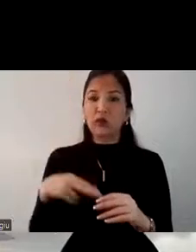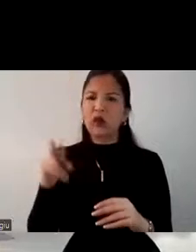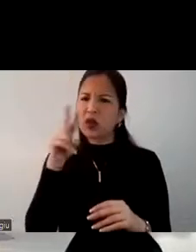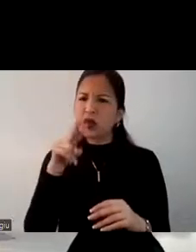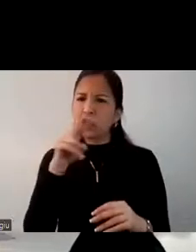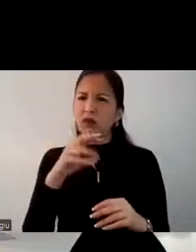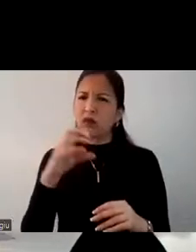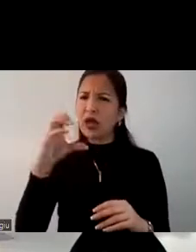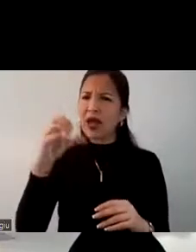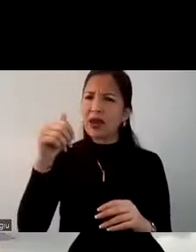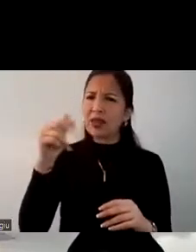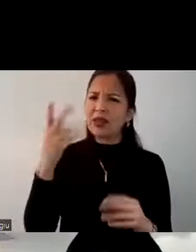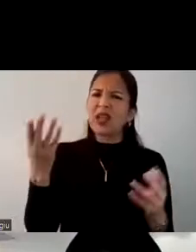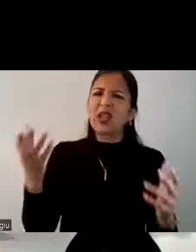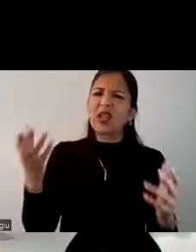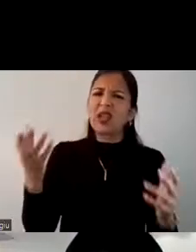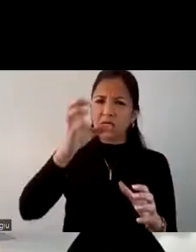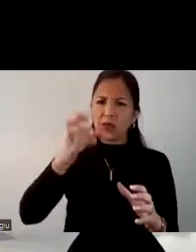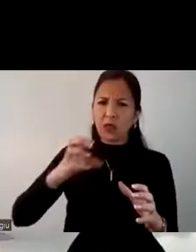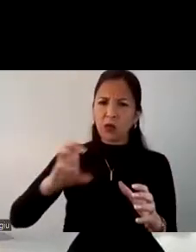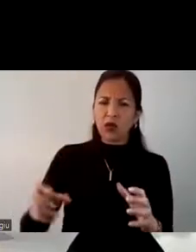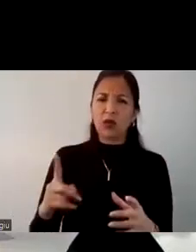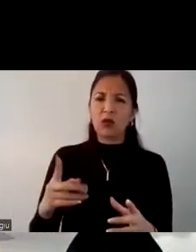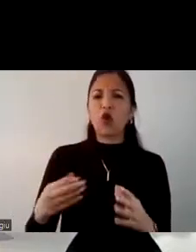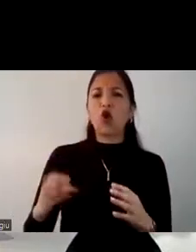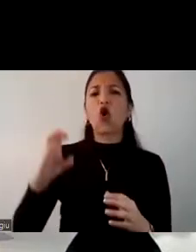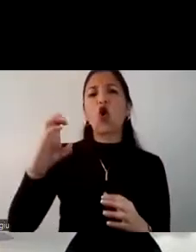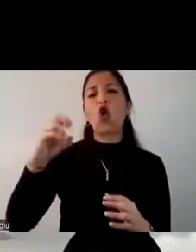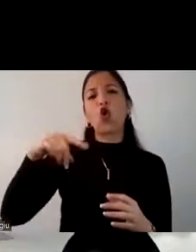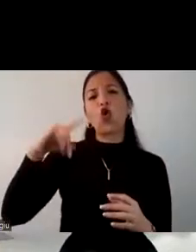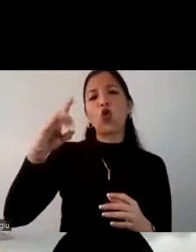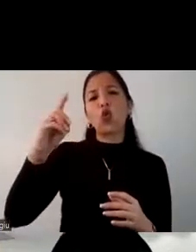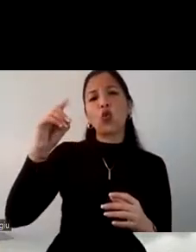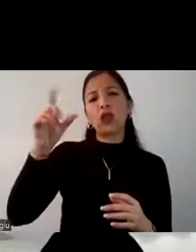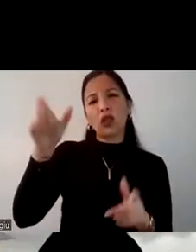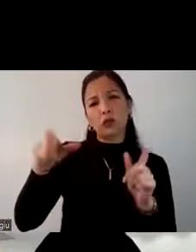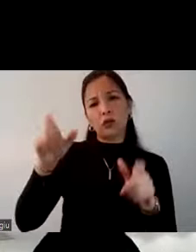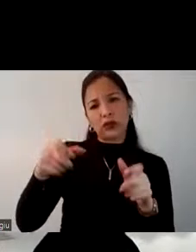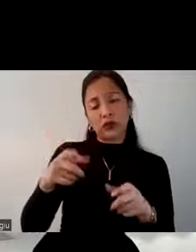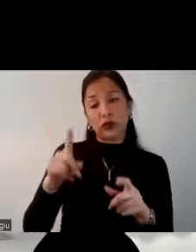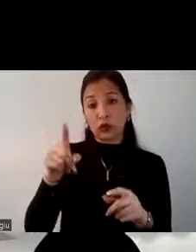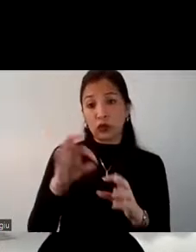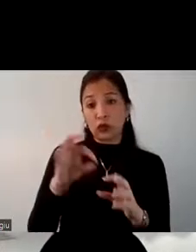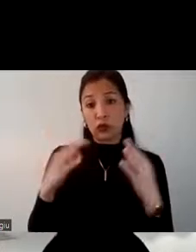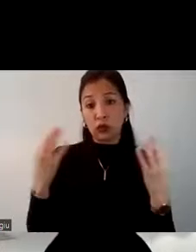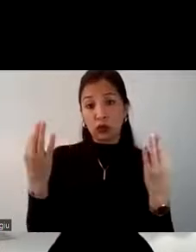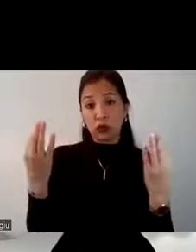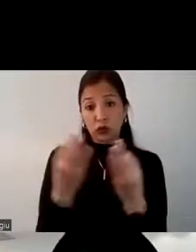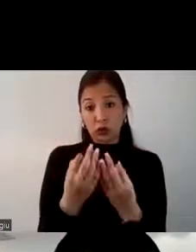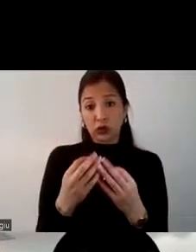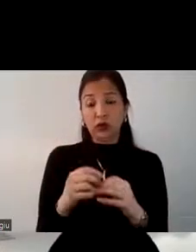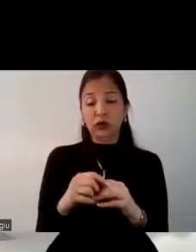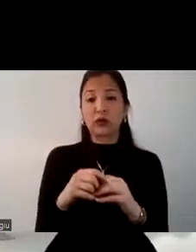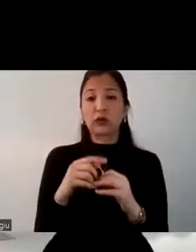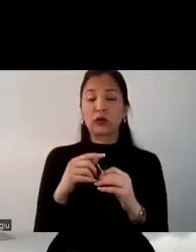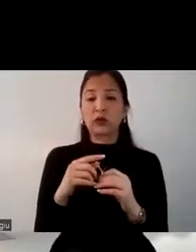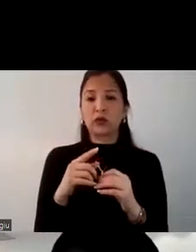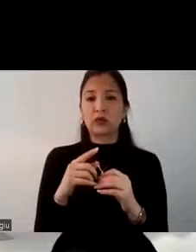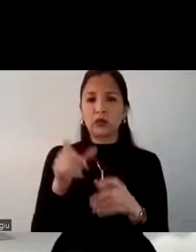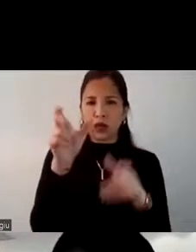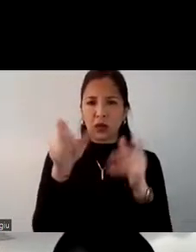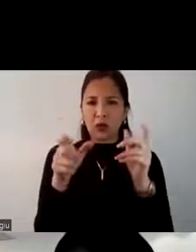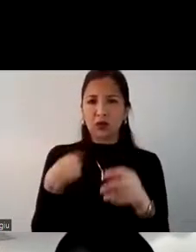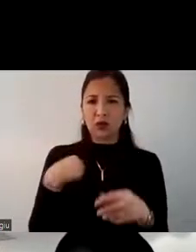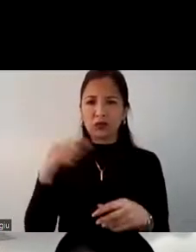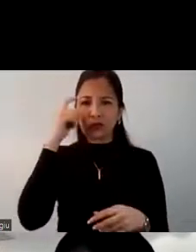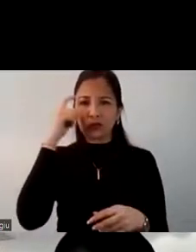características sociodemográficas y conductuales que caracterizan a los viajeros. Es muy importante conocer cuál es este perfil para nosotros